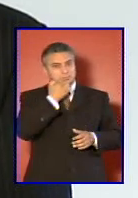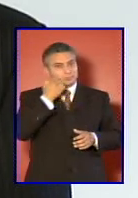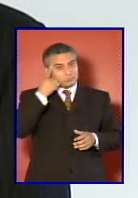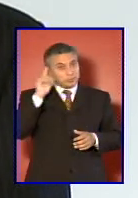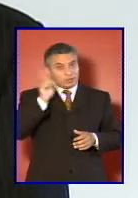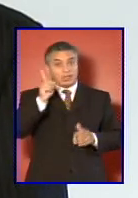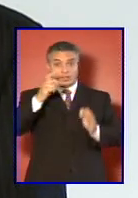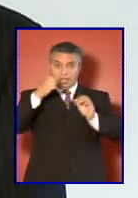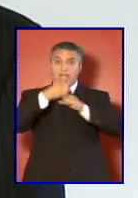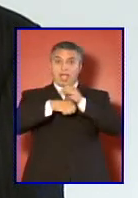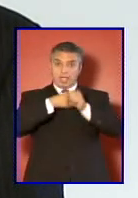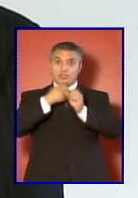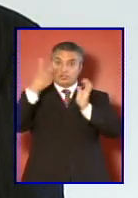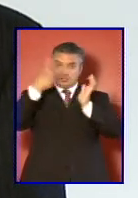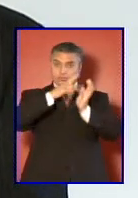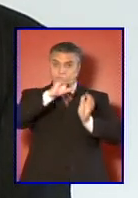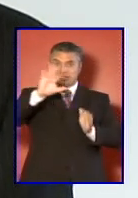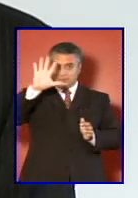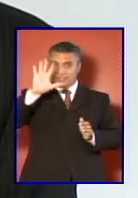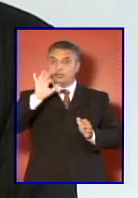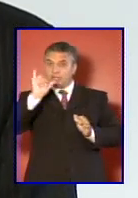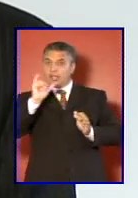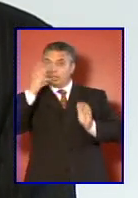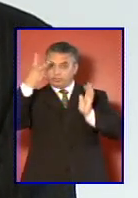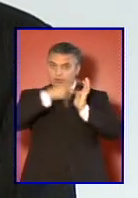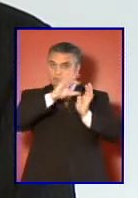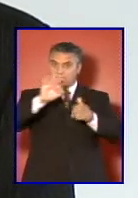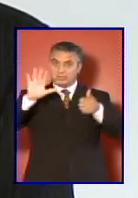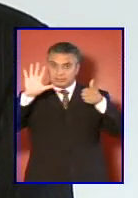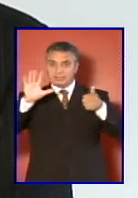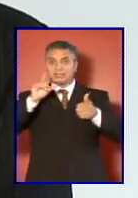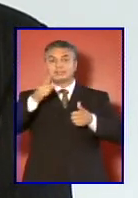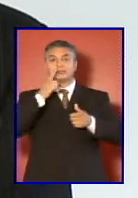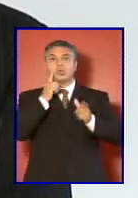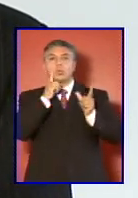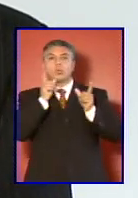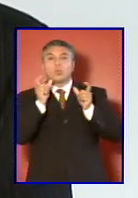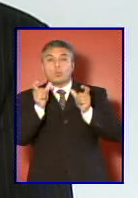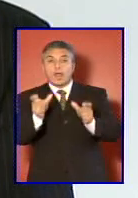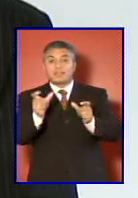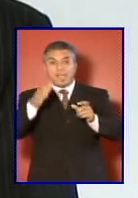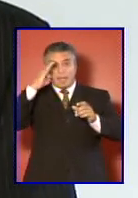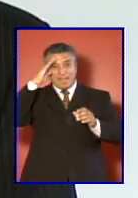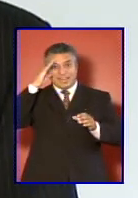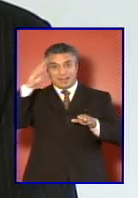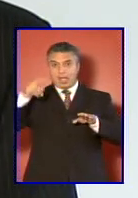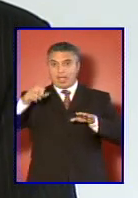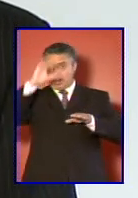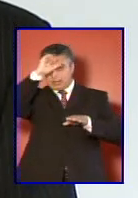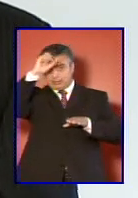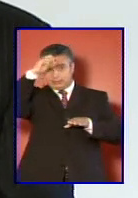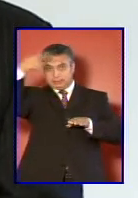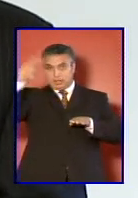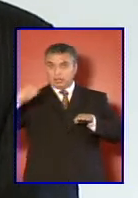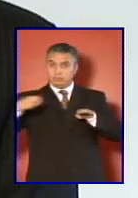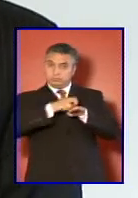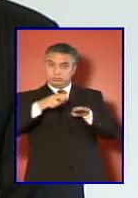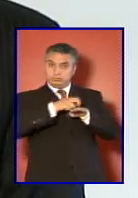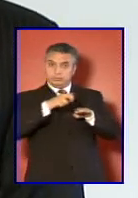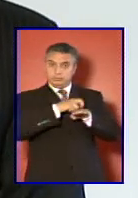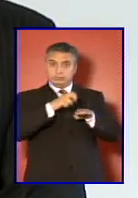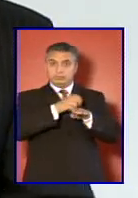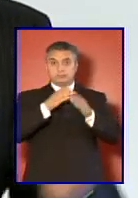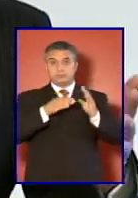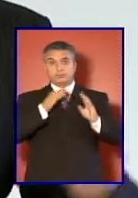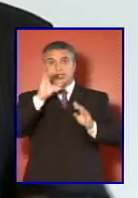año 2005 y 2006 guardiamarinas argentinos navegaron en la Esmeralda como parte de estos